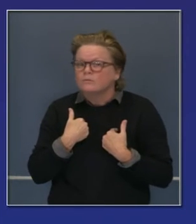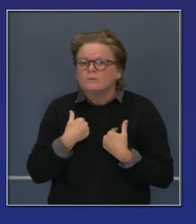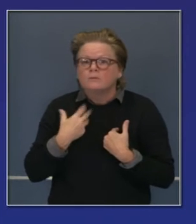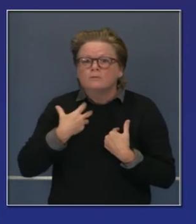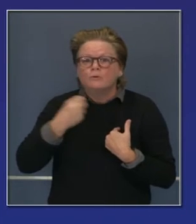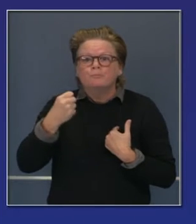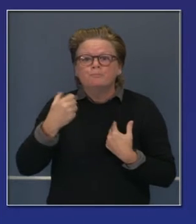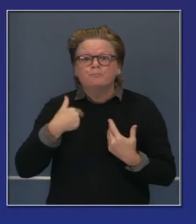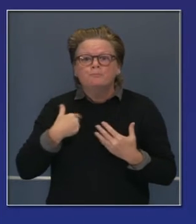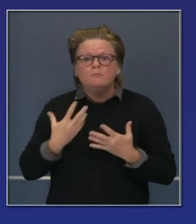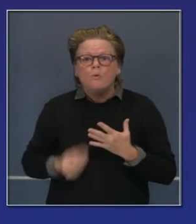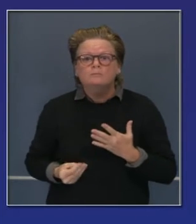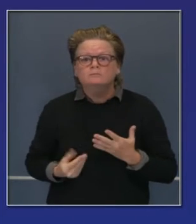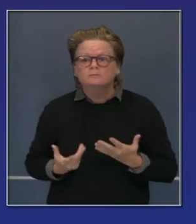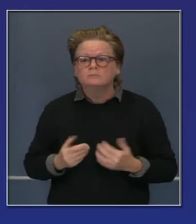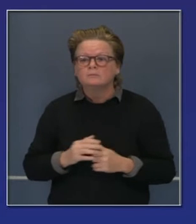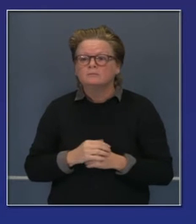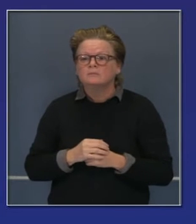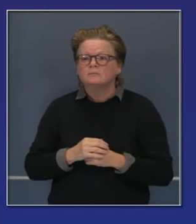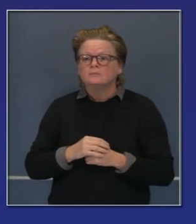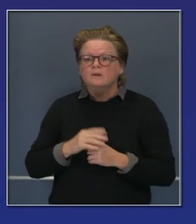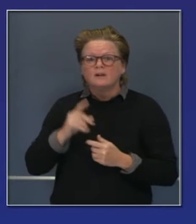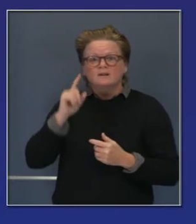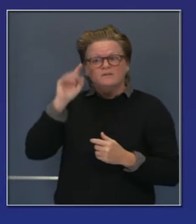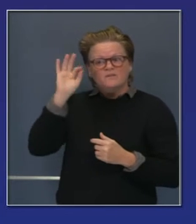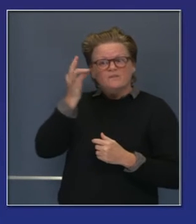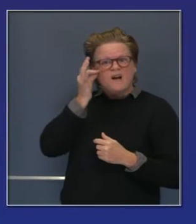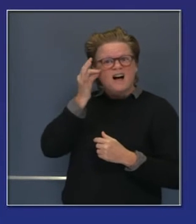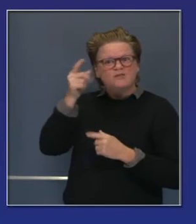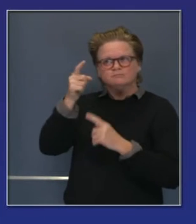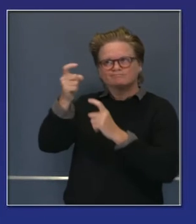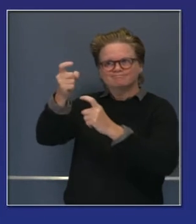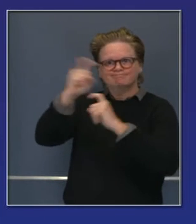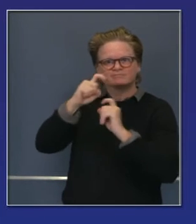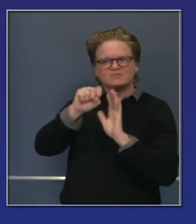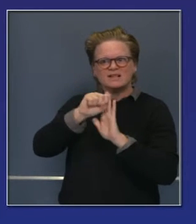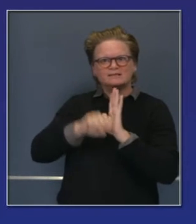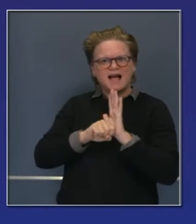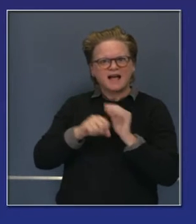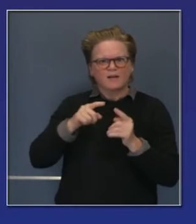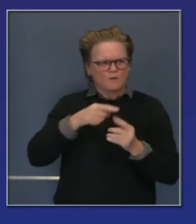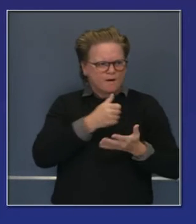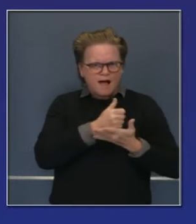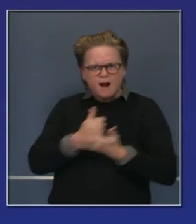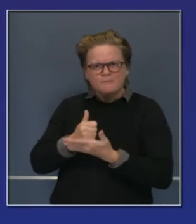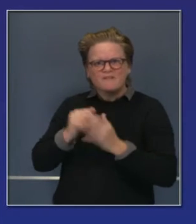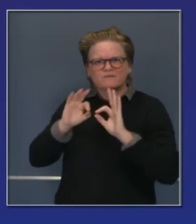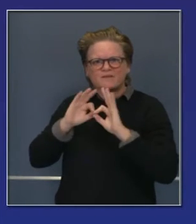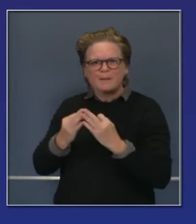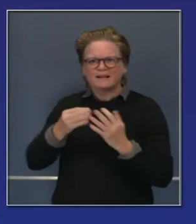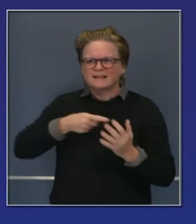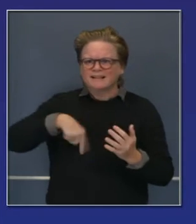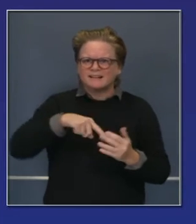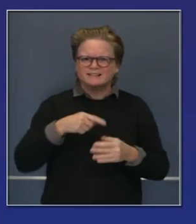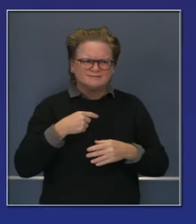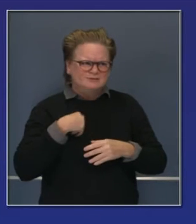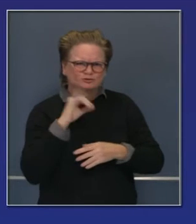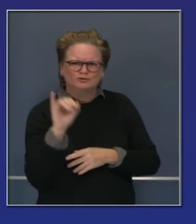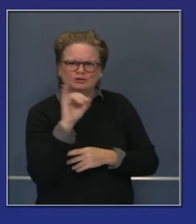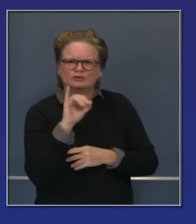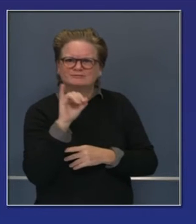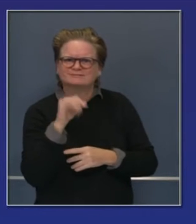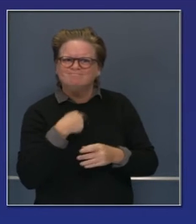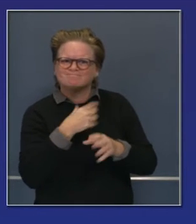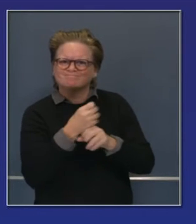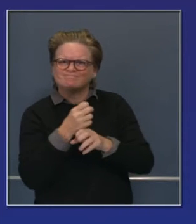millones también en primas de ayuda federal puede estar en juego. Si suma estos dos, estamos hablando de 27 mil millones